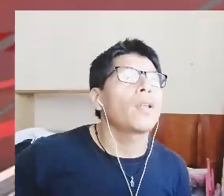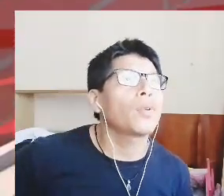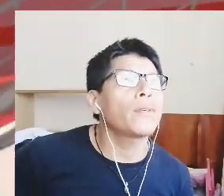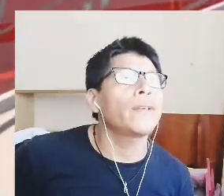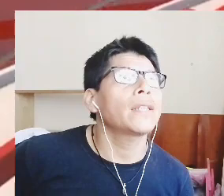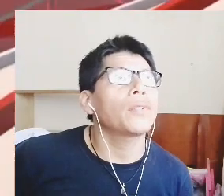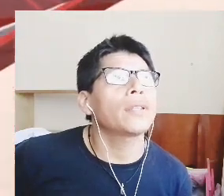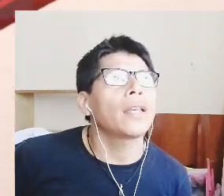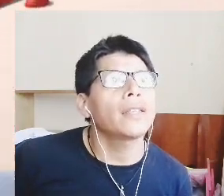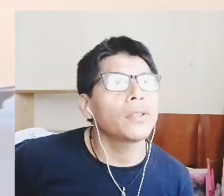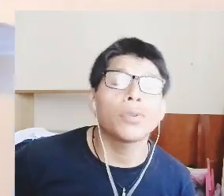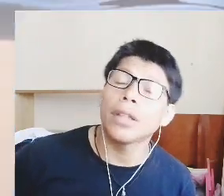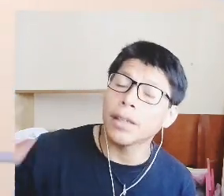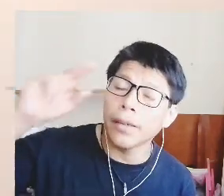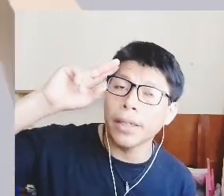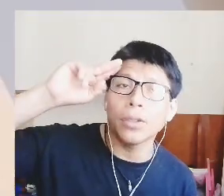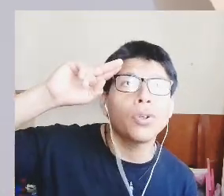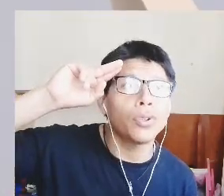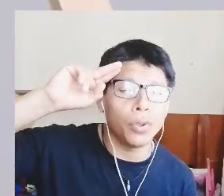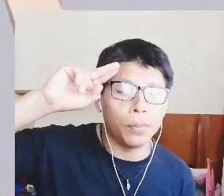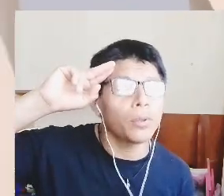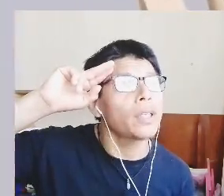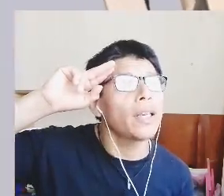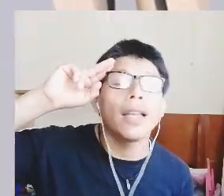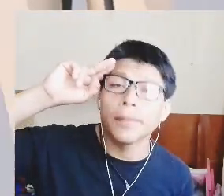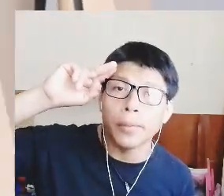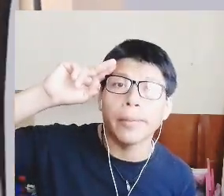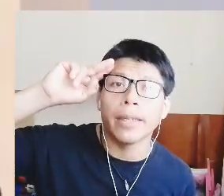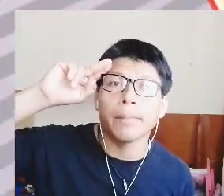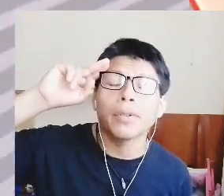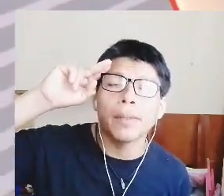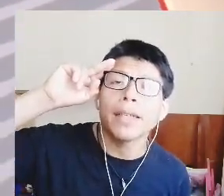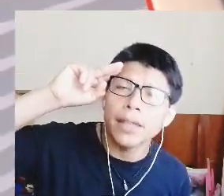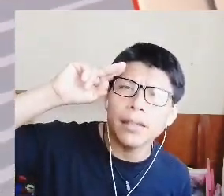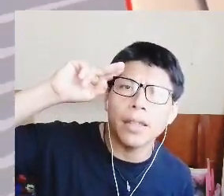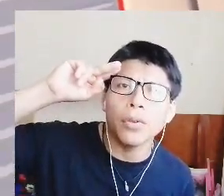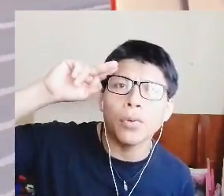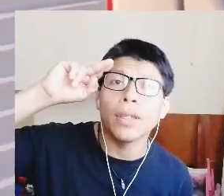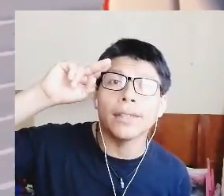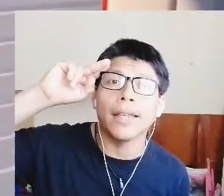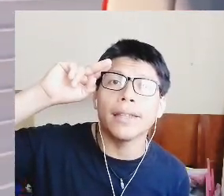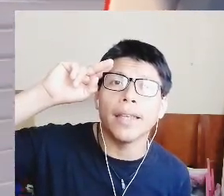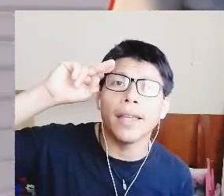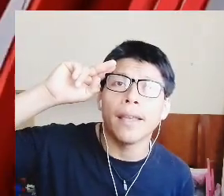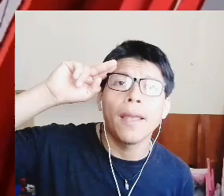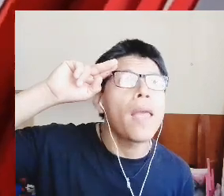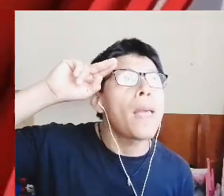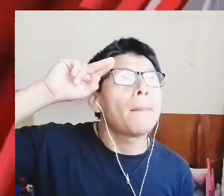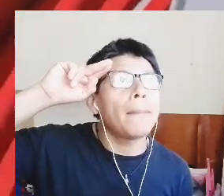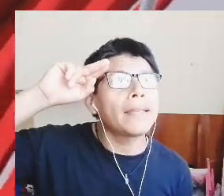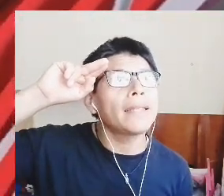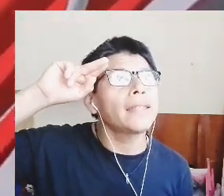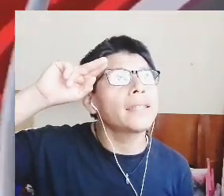notificaciones así es ustedes ya saben quien soy yo soy Opinión General espero me ver en la próxima que sigan teniendo un excelente